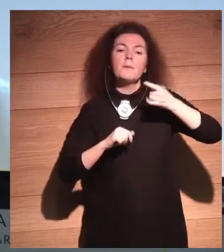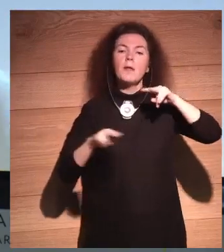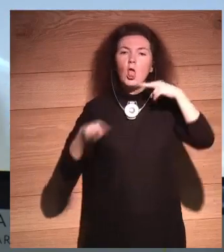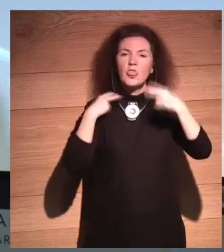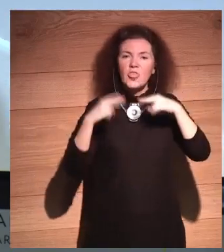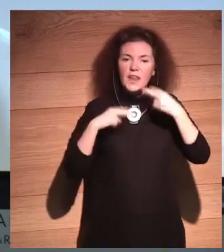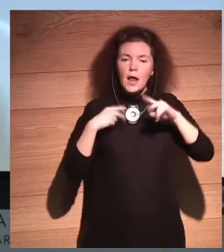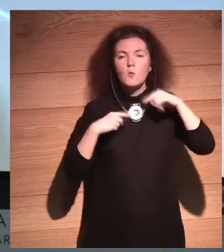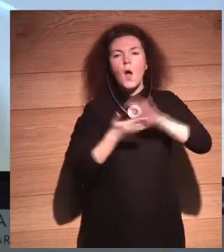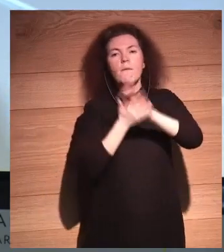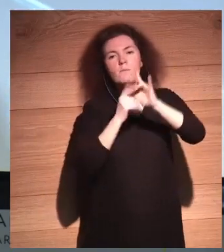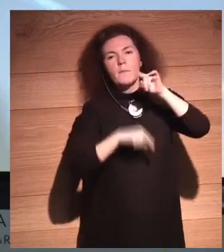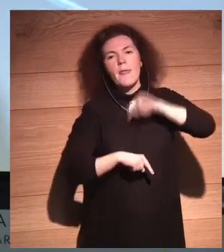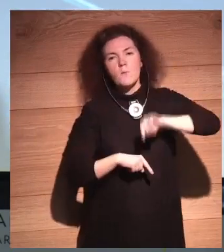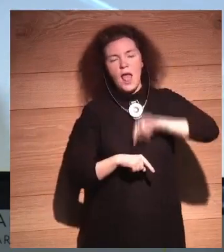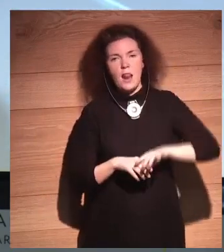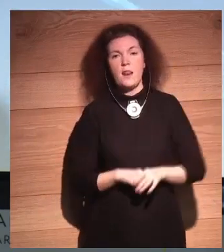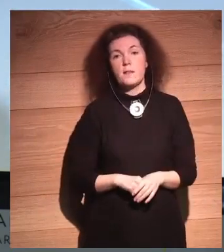cena y luego hablamos ya de moral.